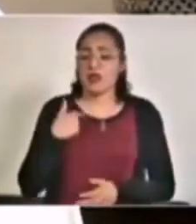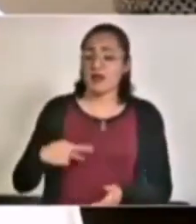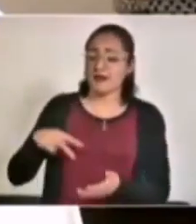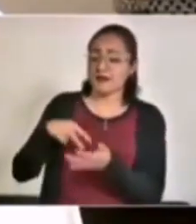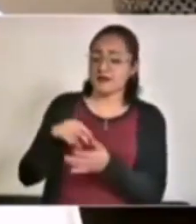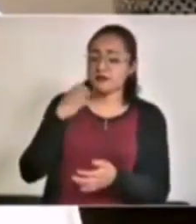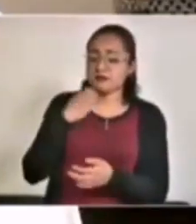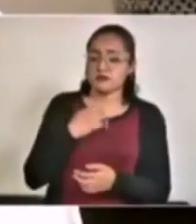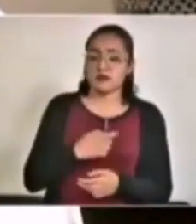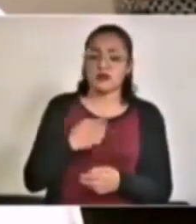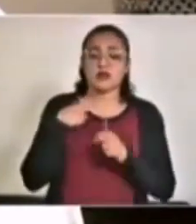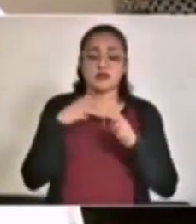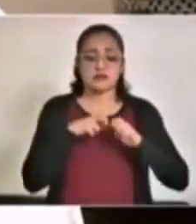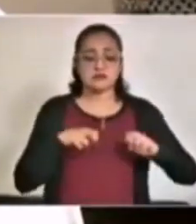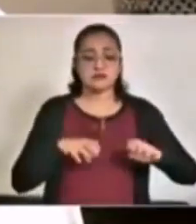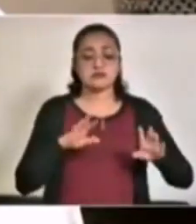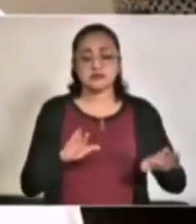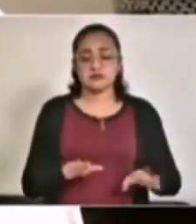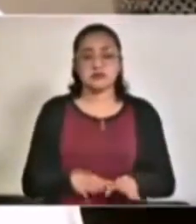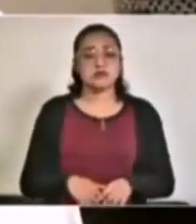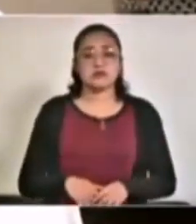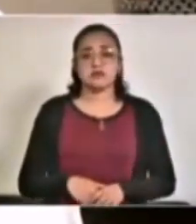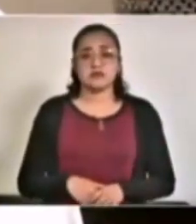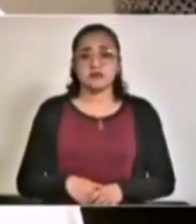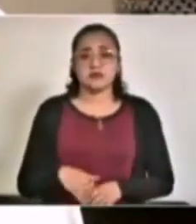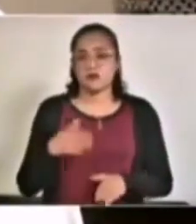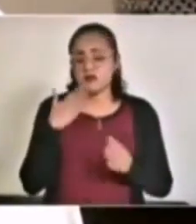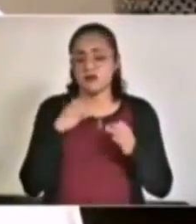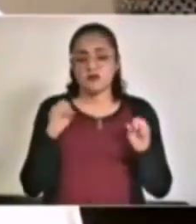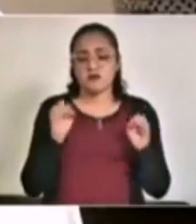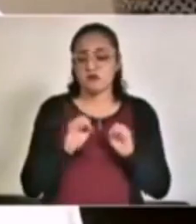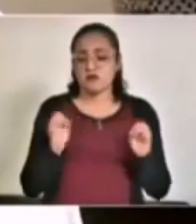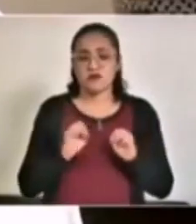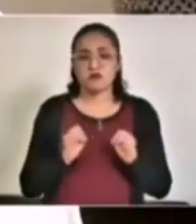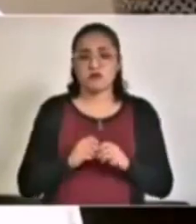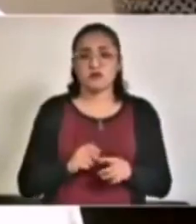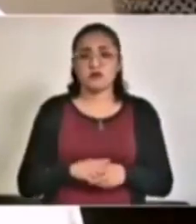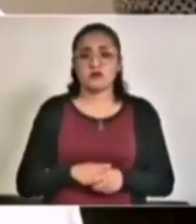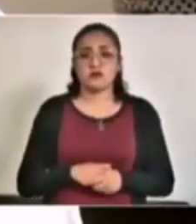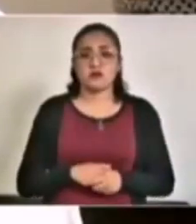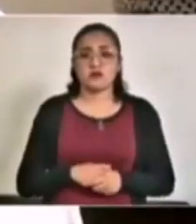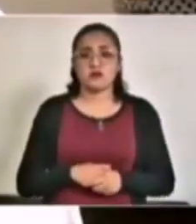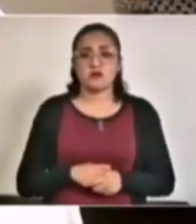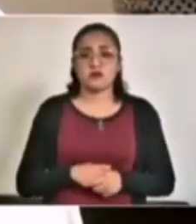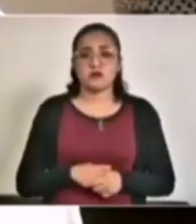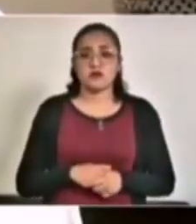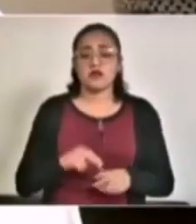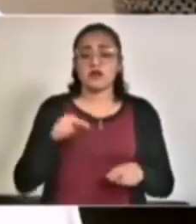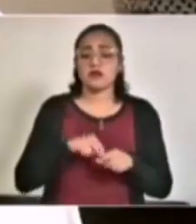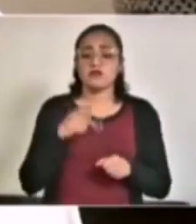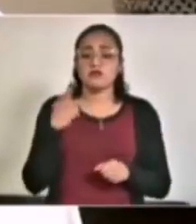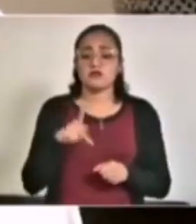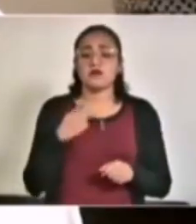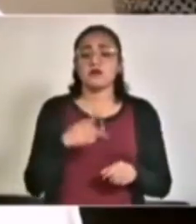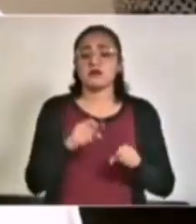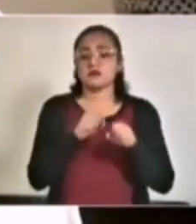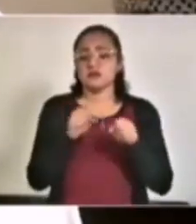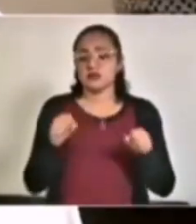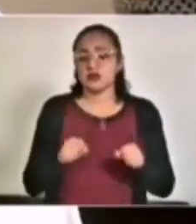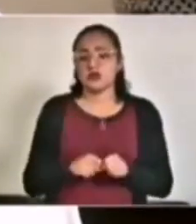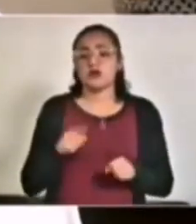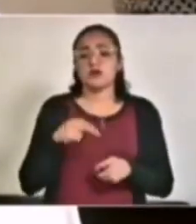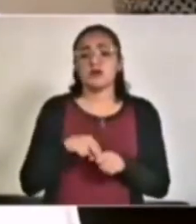haya alumnos sentados en sus pupitres, en sus salones y en sus